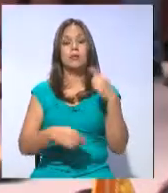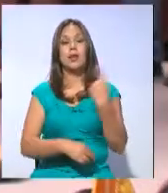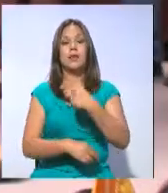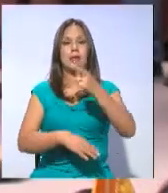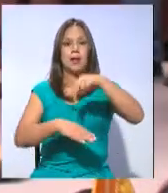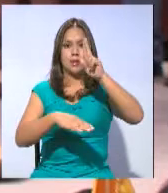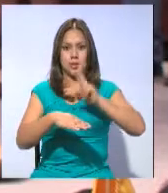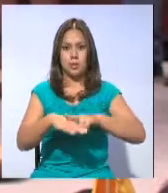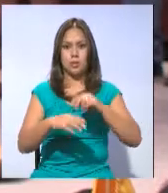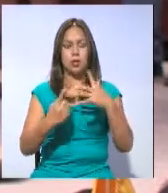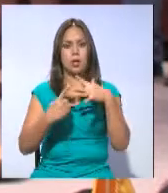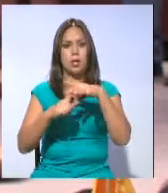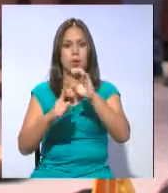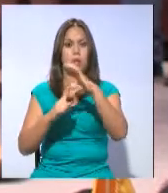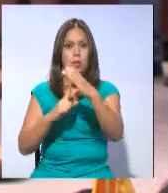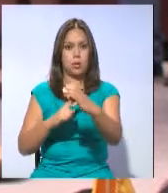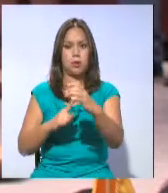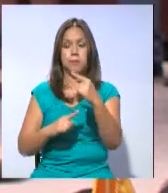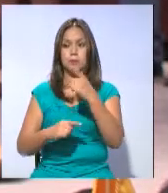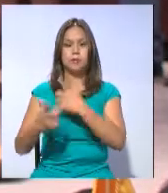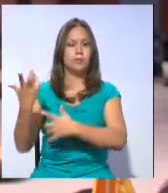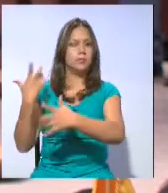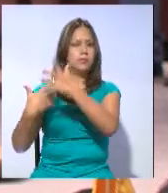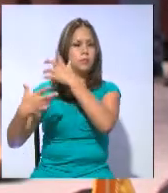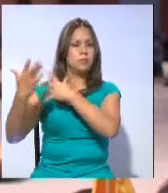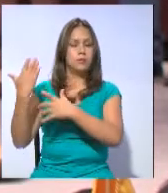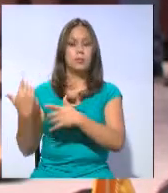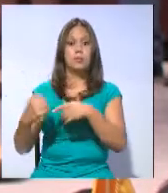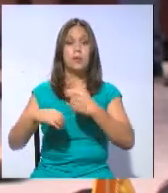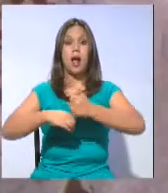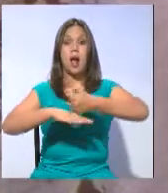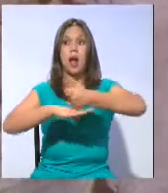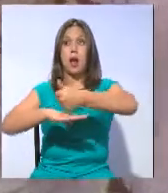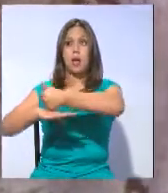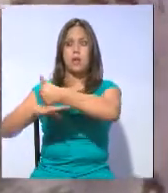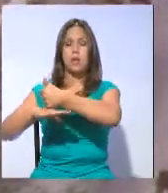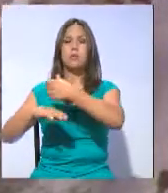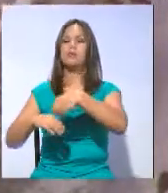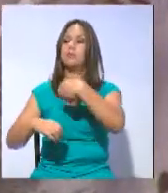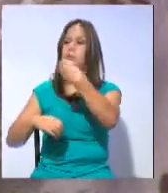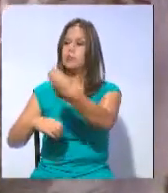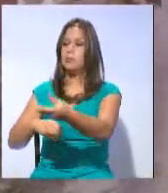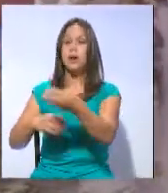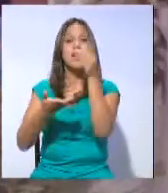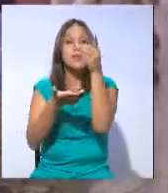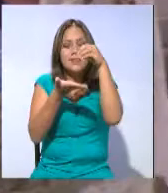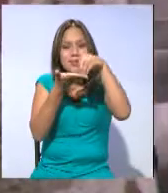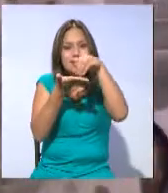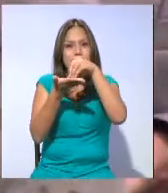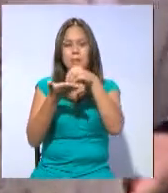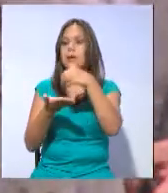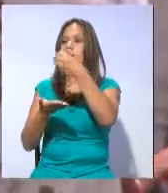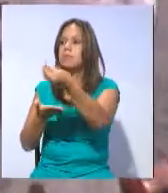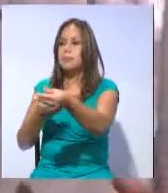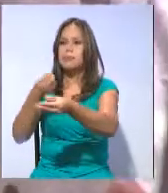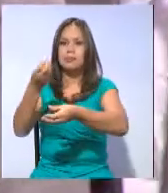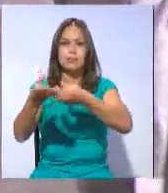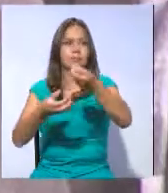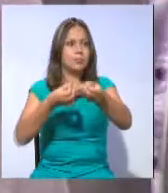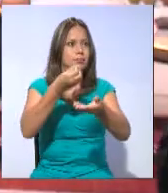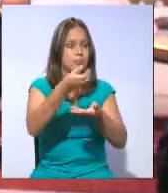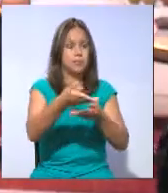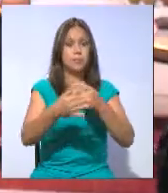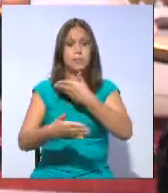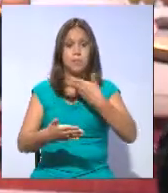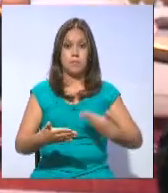de la Interculturalidad. En el ritual ancestral, cada autoridad recibió una semilla como símbolo de entrega y participación permanente. El presidente del